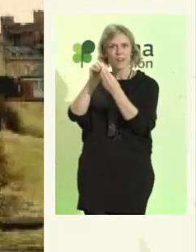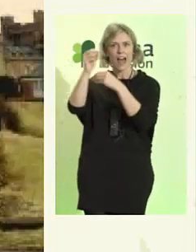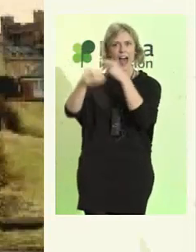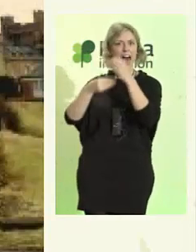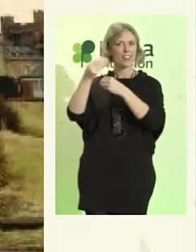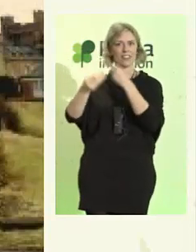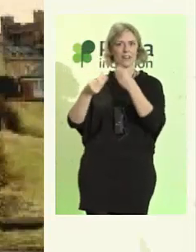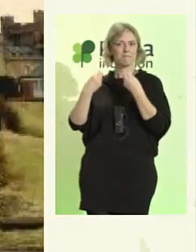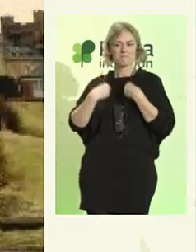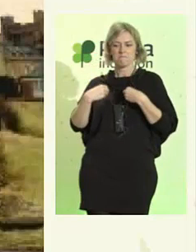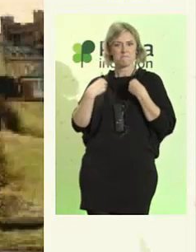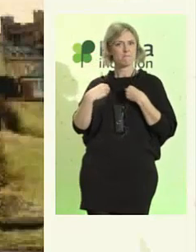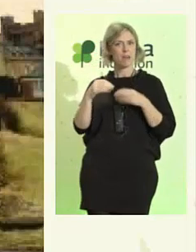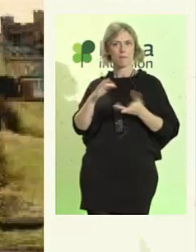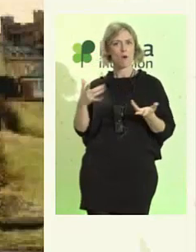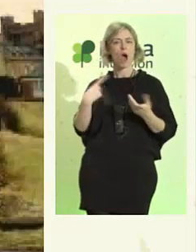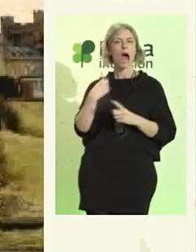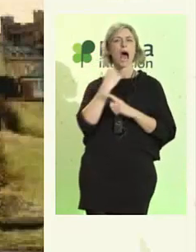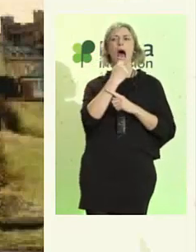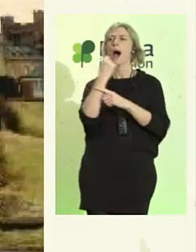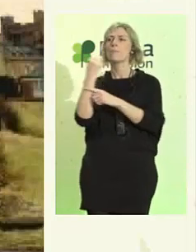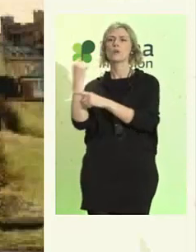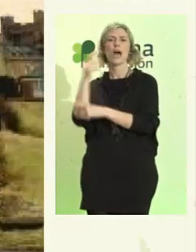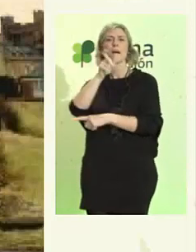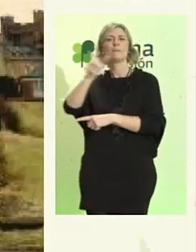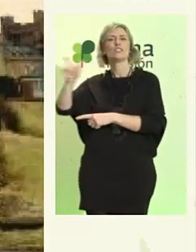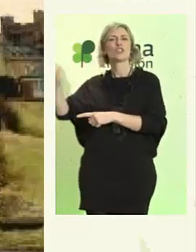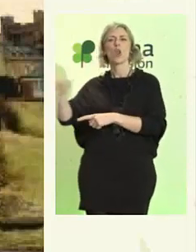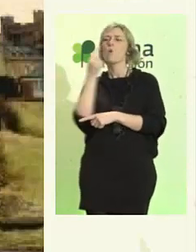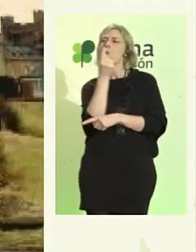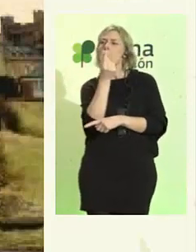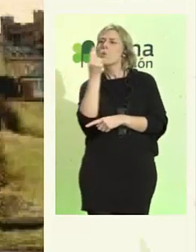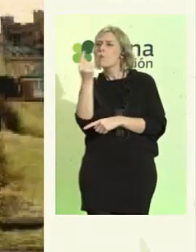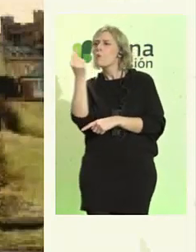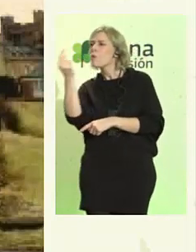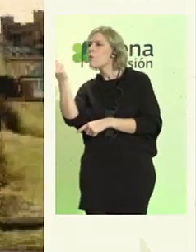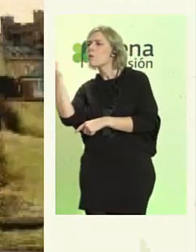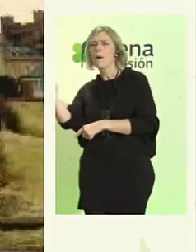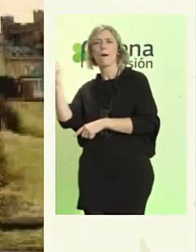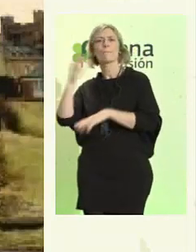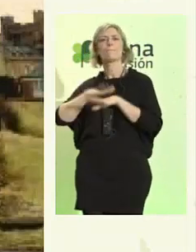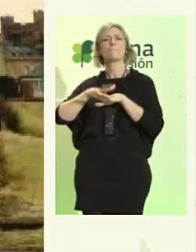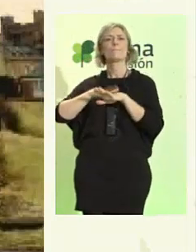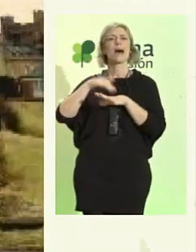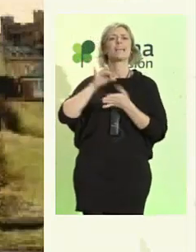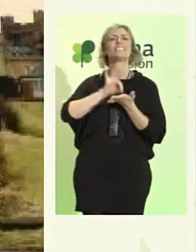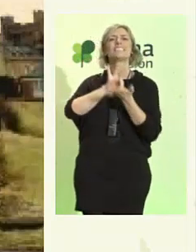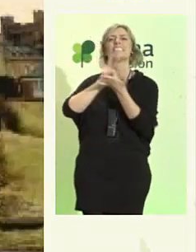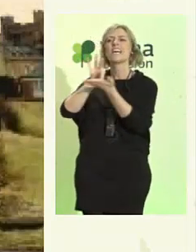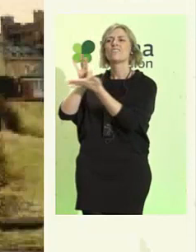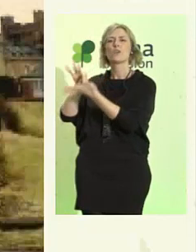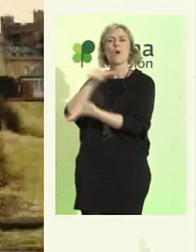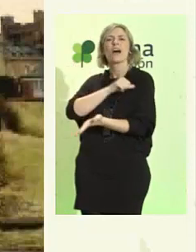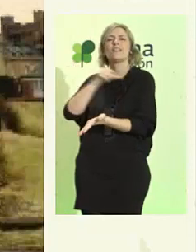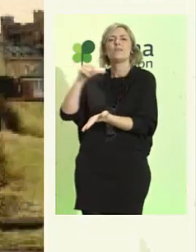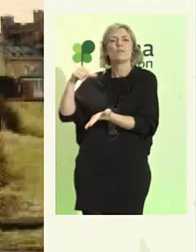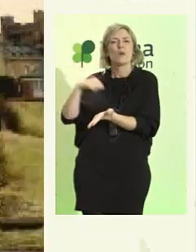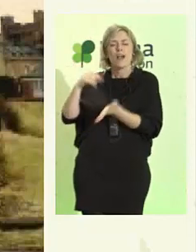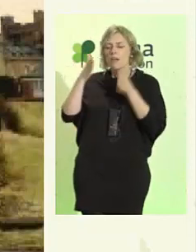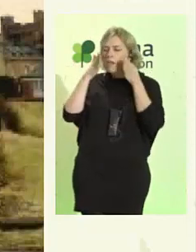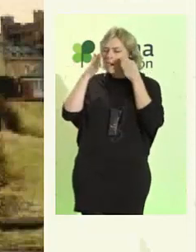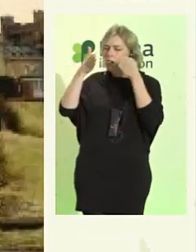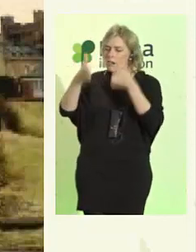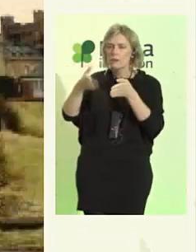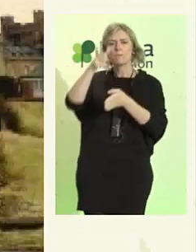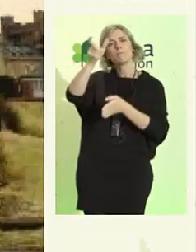a personas uno a uno para brindar servicios individualizados, centrados en la persona.